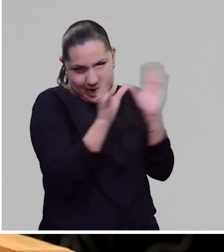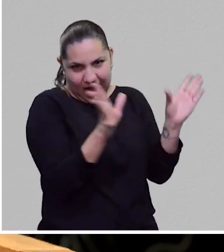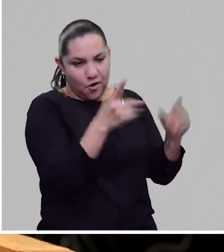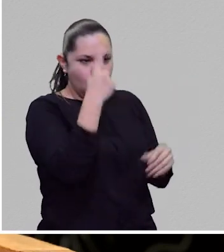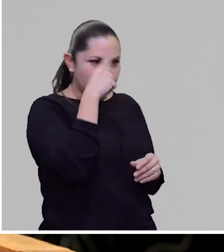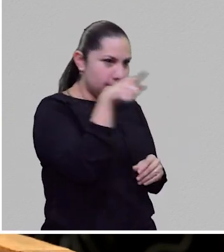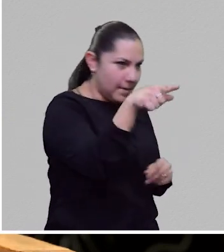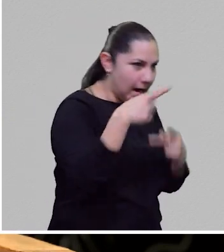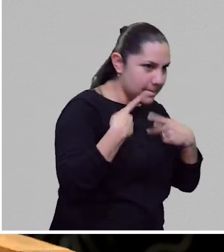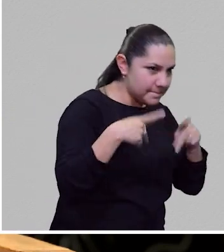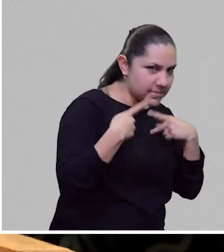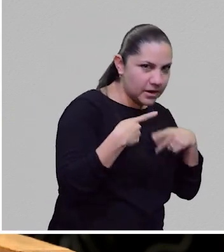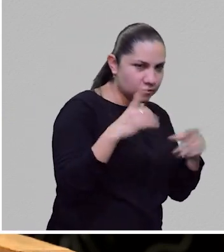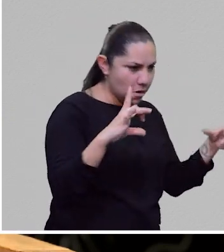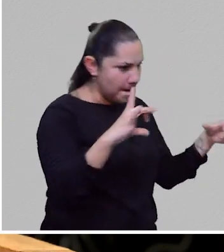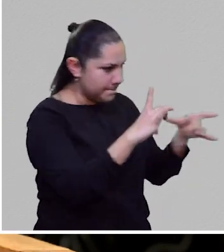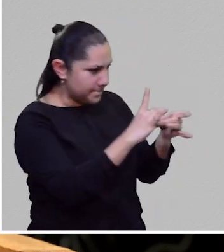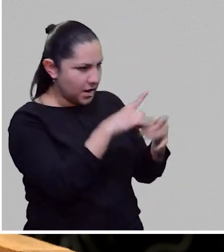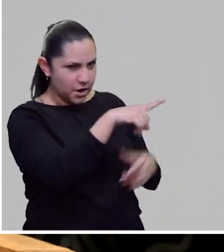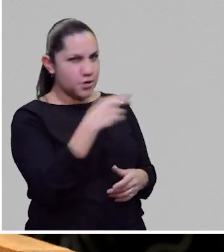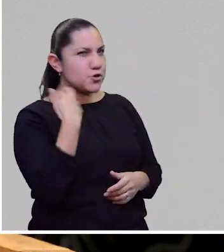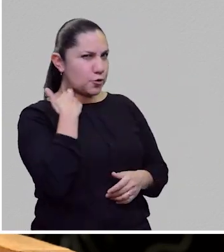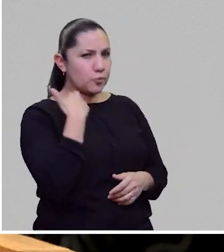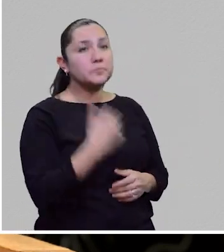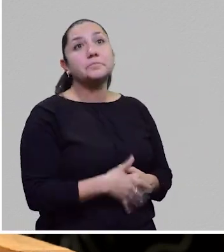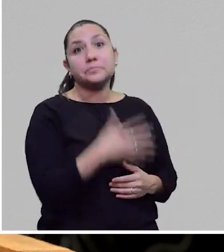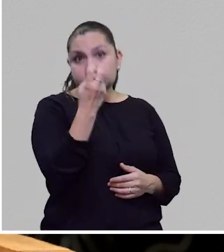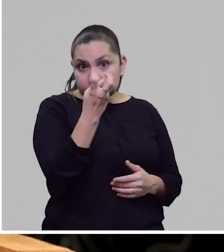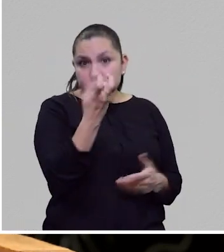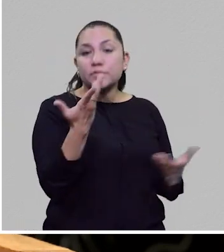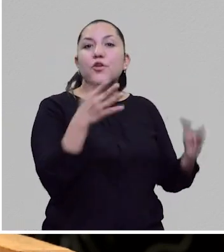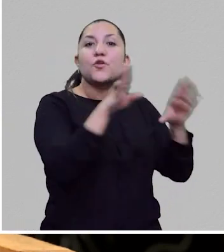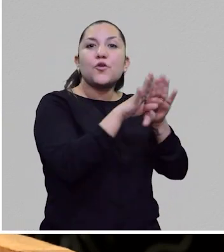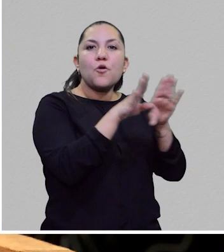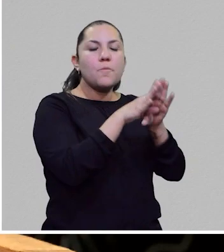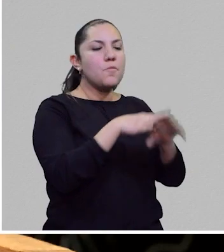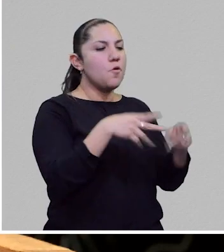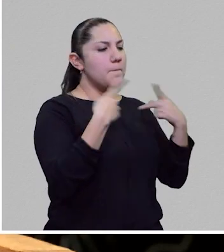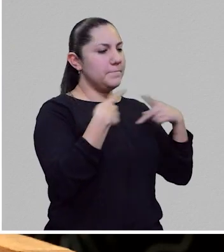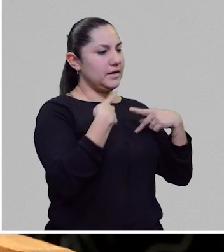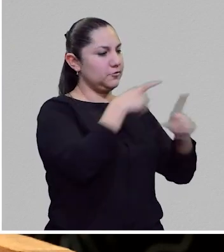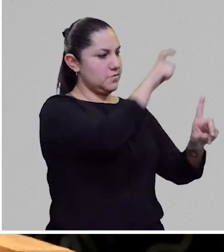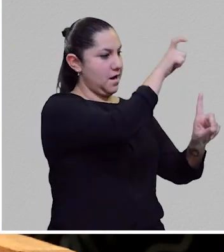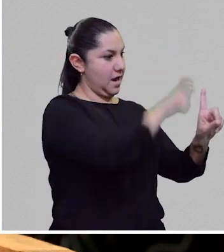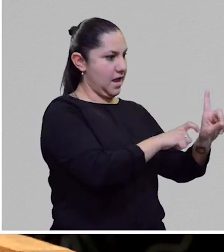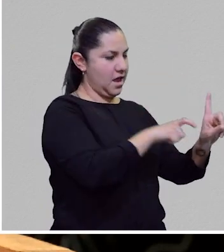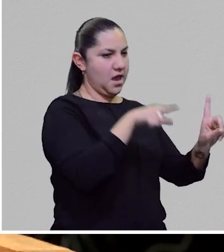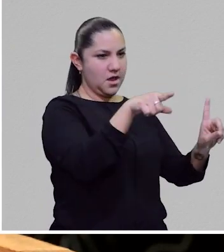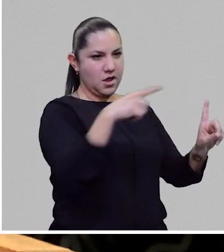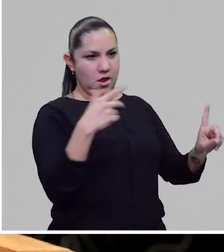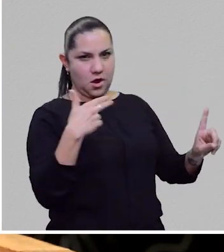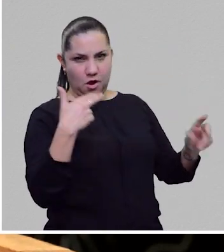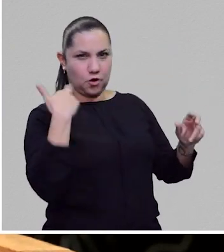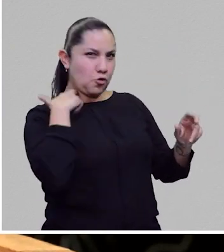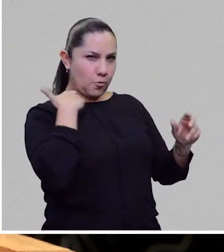no nada más como imitación o vida paralela de los robots a la de los humanos, o sea, como todos estos paralelismos, sino también